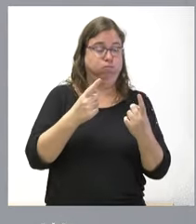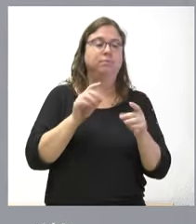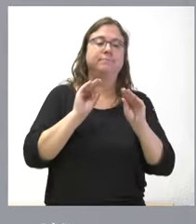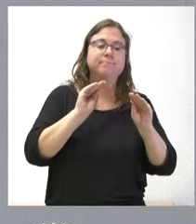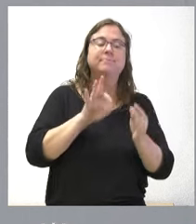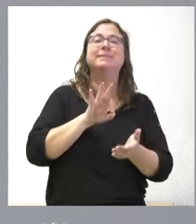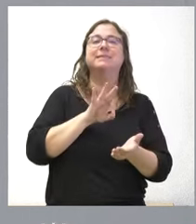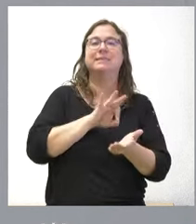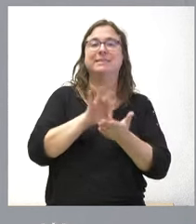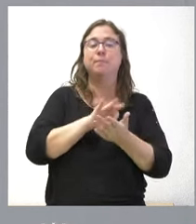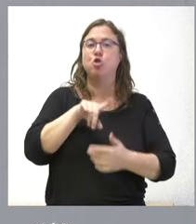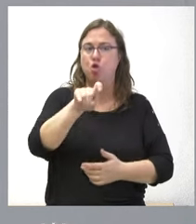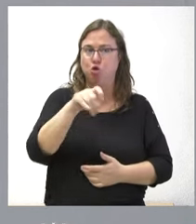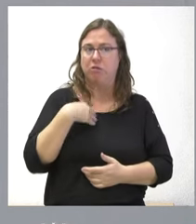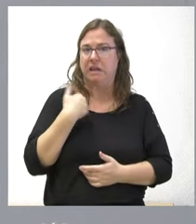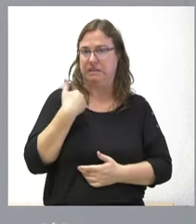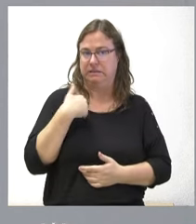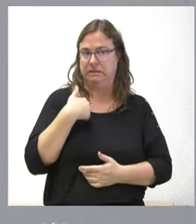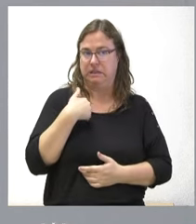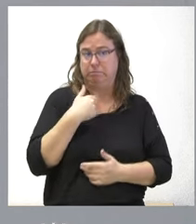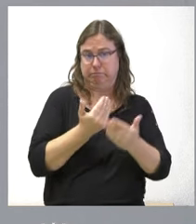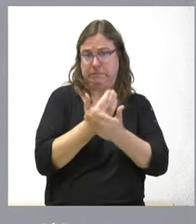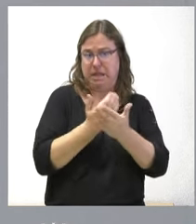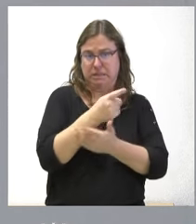de oncología en los próximos días